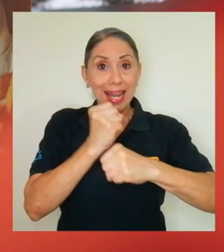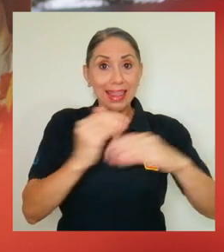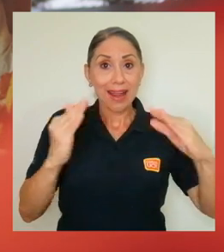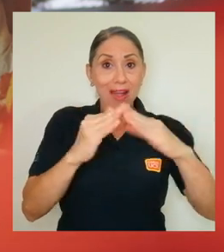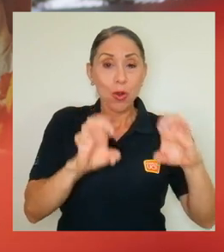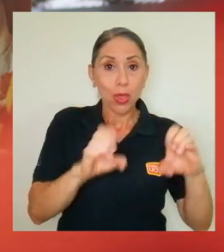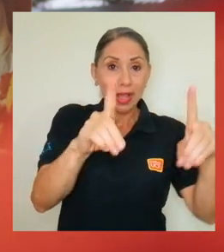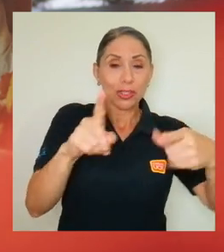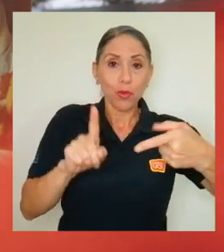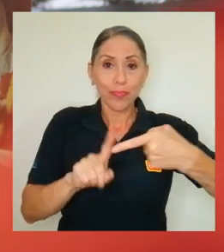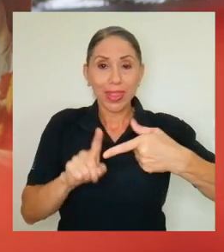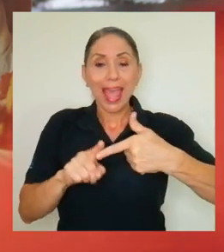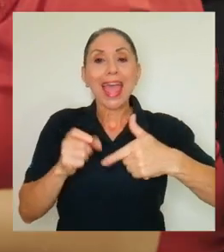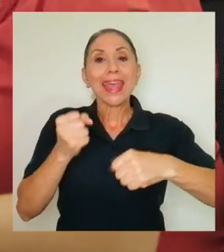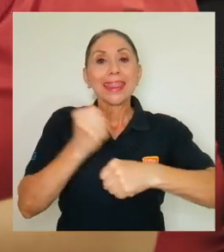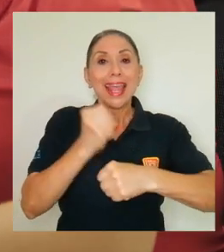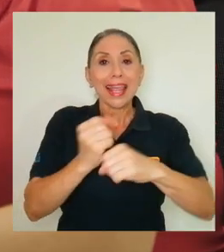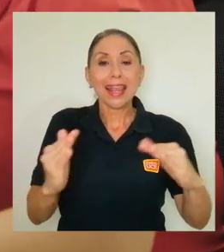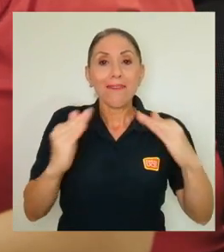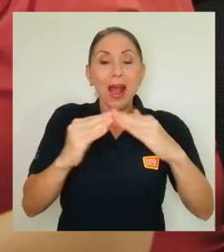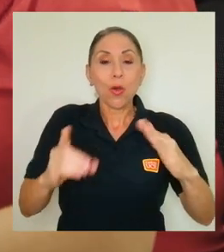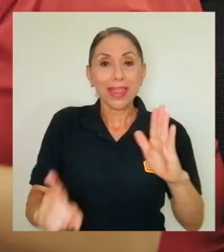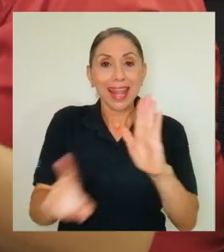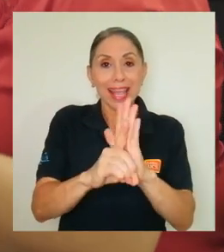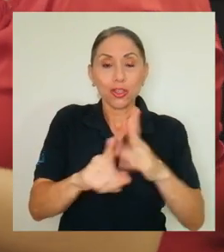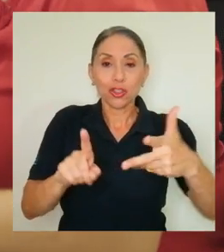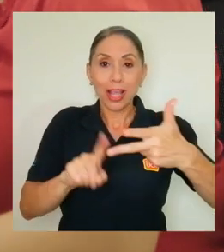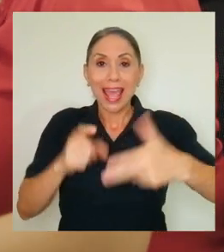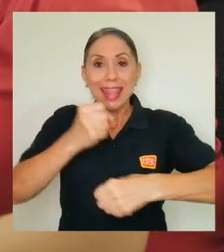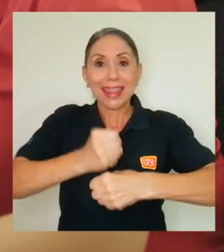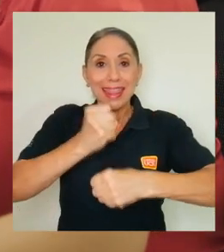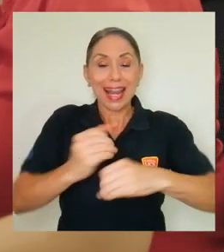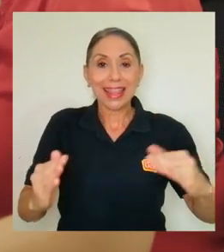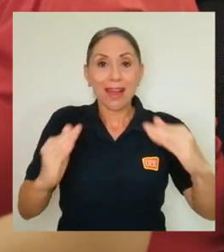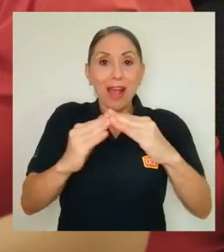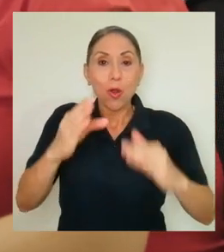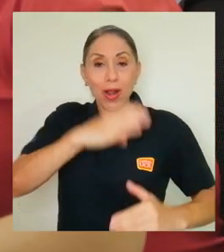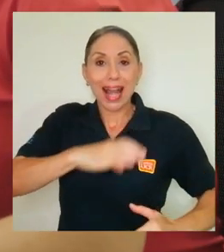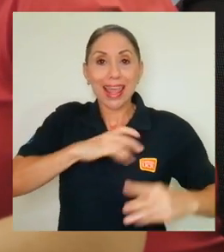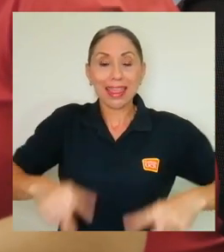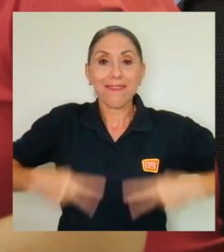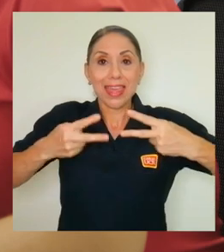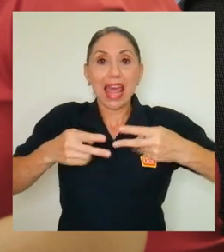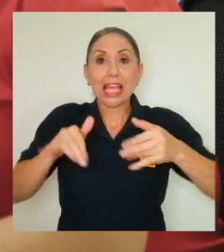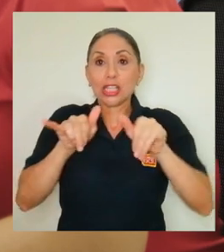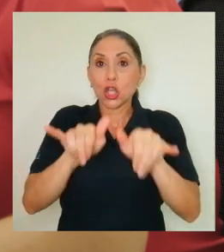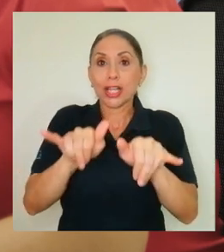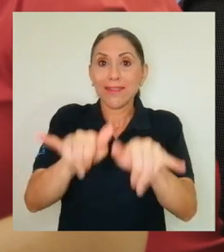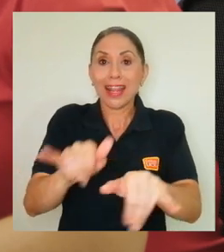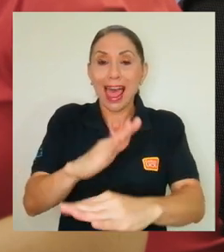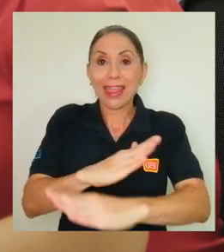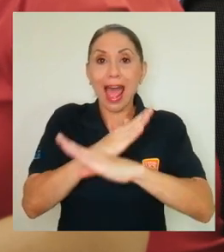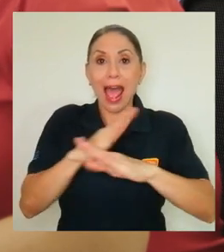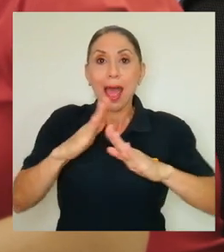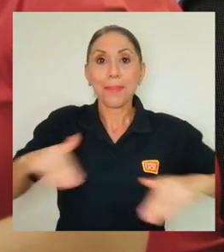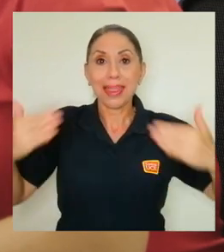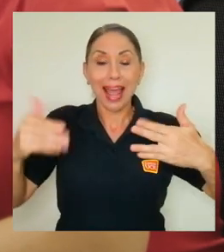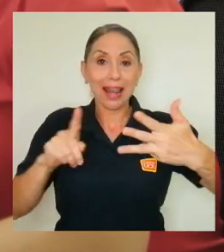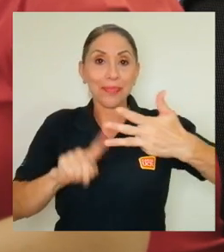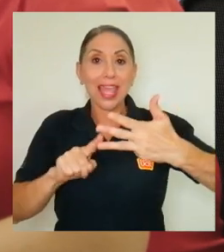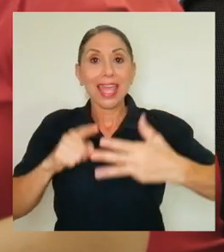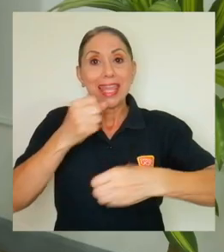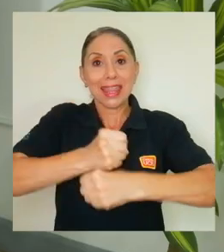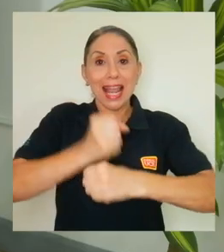teletrabajo y educación, teletrabajo y derechos, teletrabajo, calidad de vida y sostenibilidad ambiental y teletrabajo y productividad.